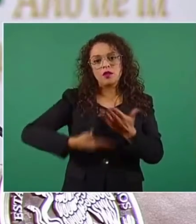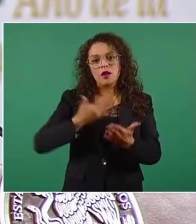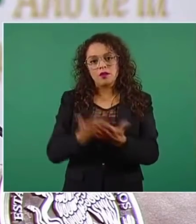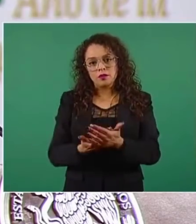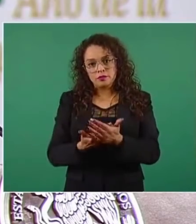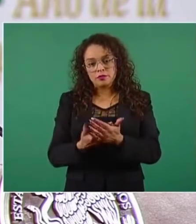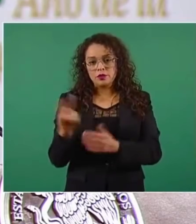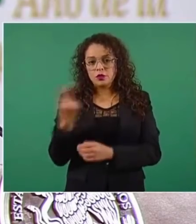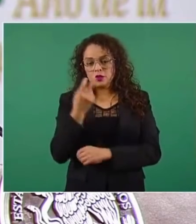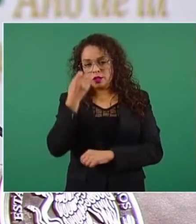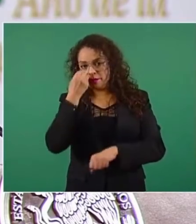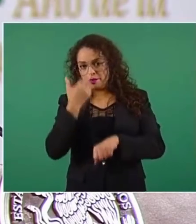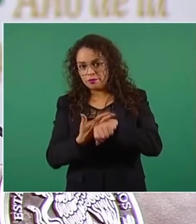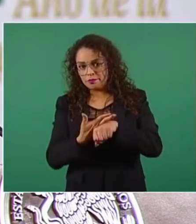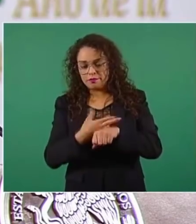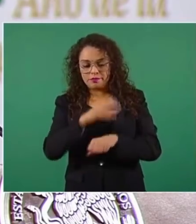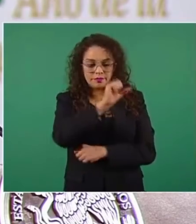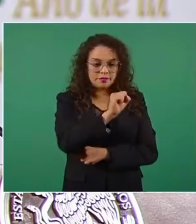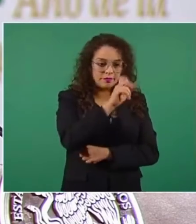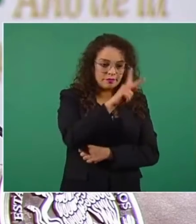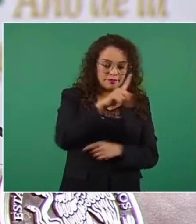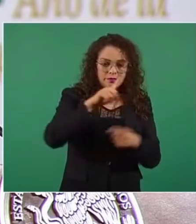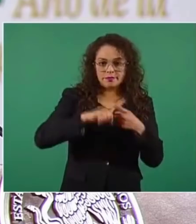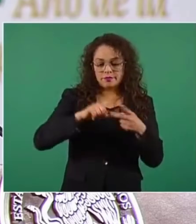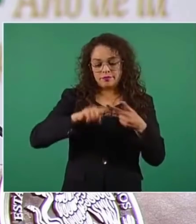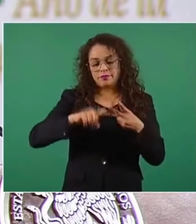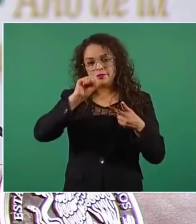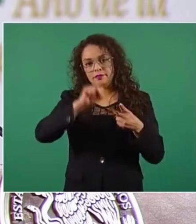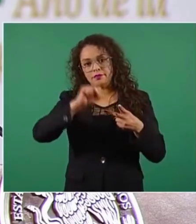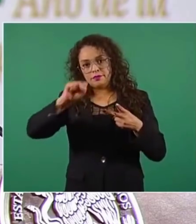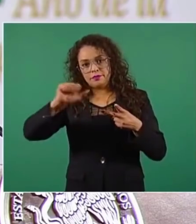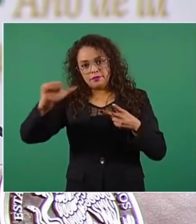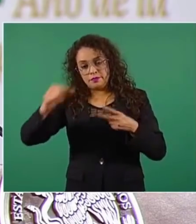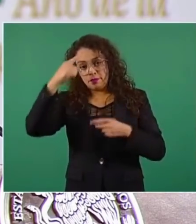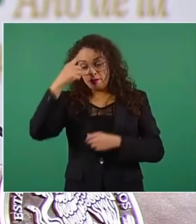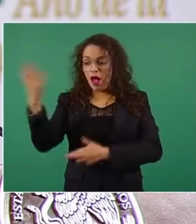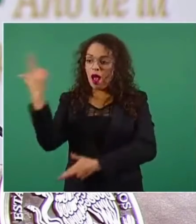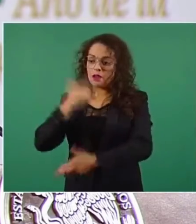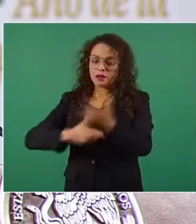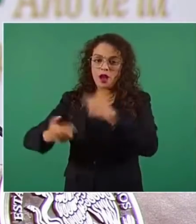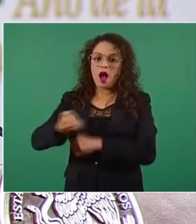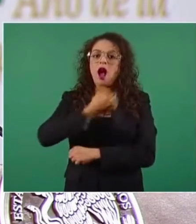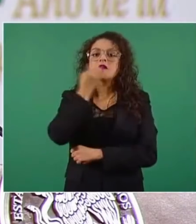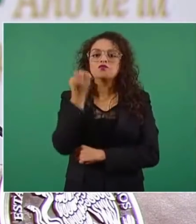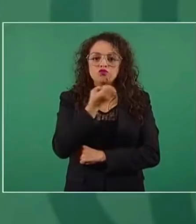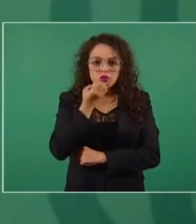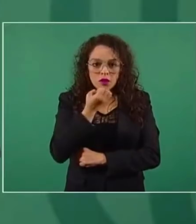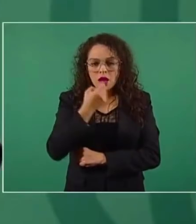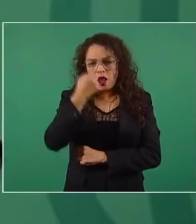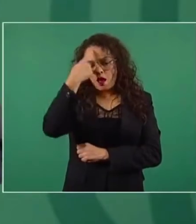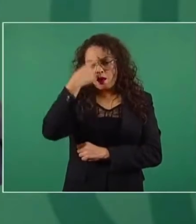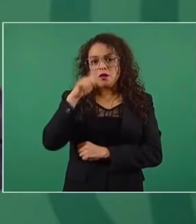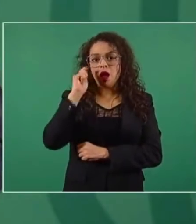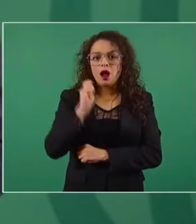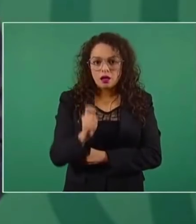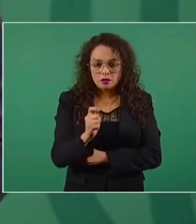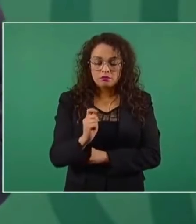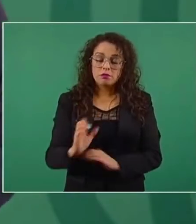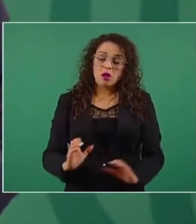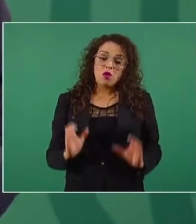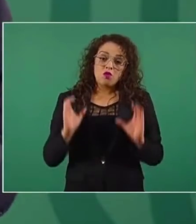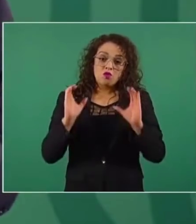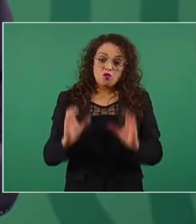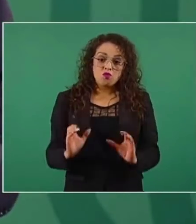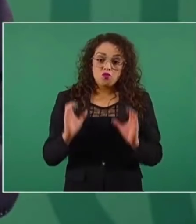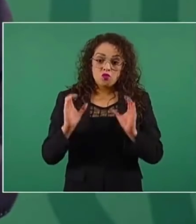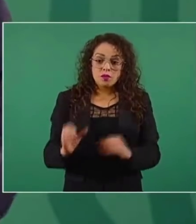Secretarías de Educación Pública y de Salud para el regreso a las escuelas, tanto para salvaguardar la integridad